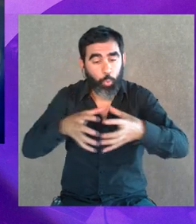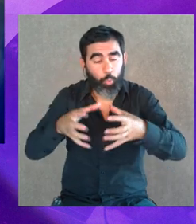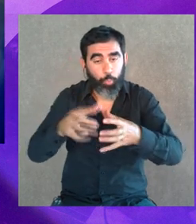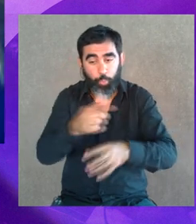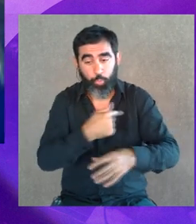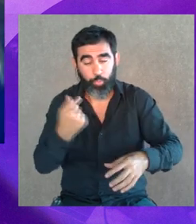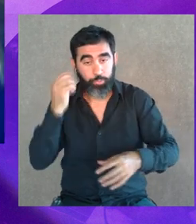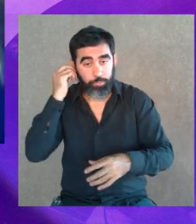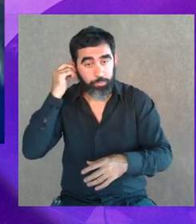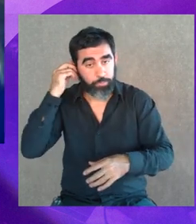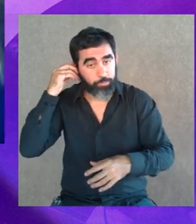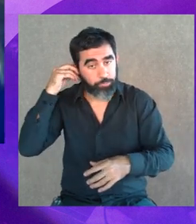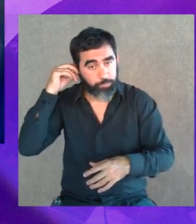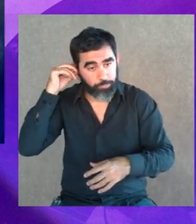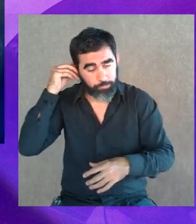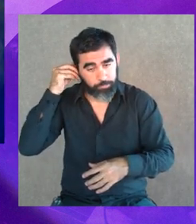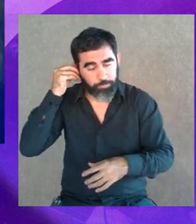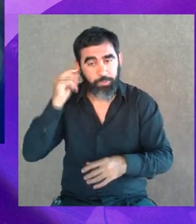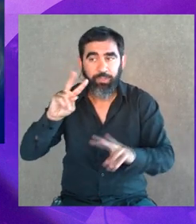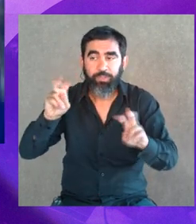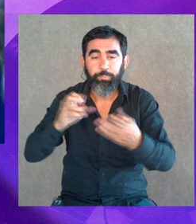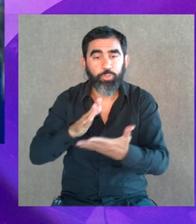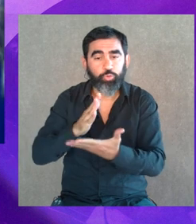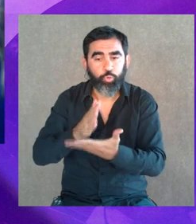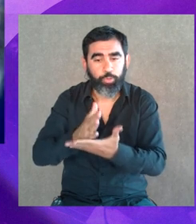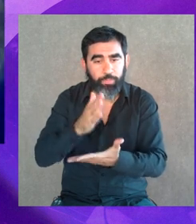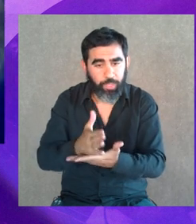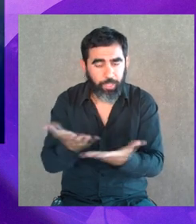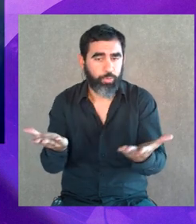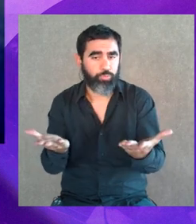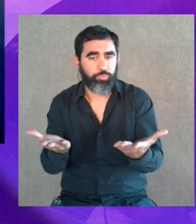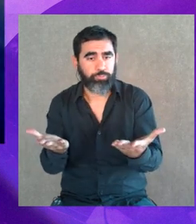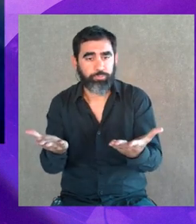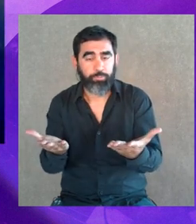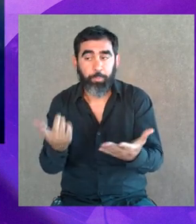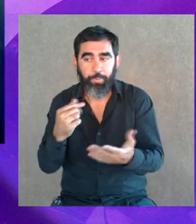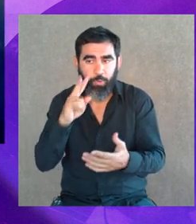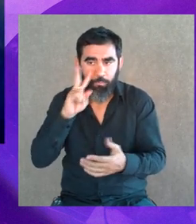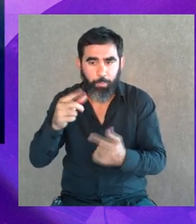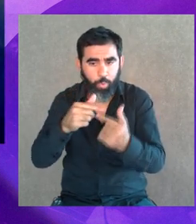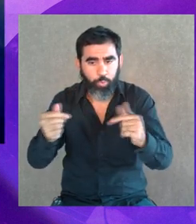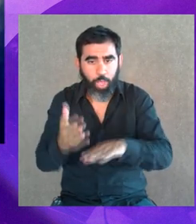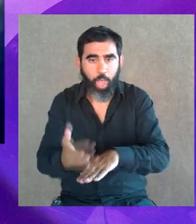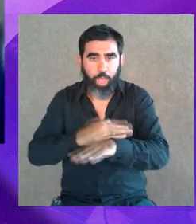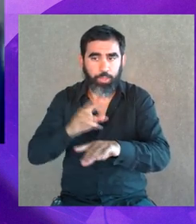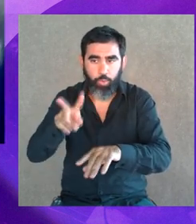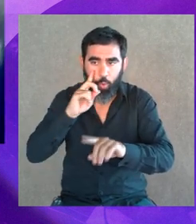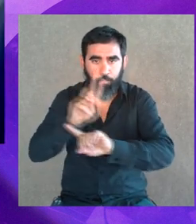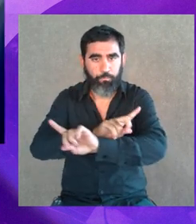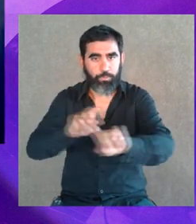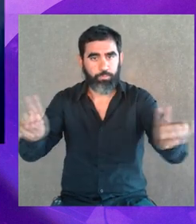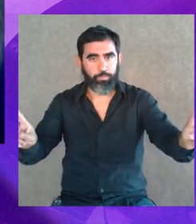nuestras son como, se basan en lo solidario y estamos viendo cosas que no habíamos visto.